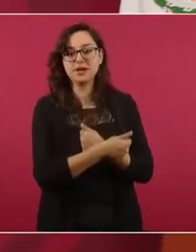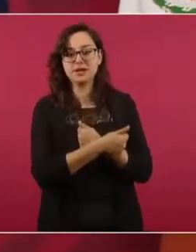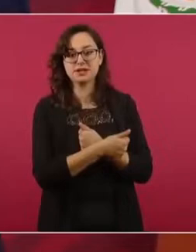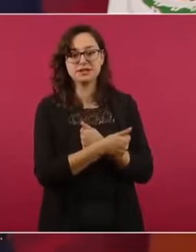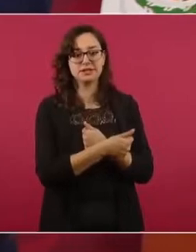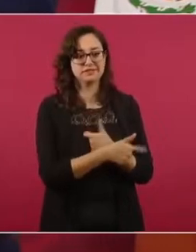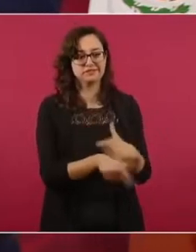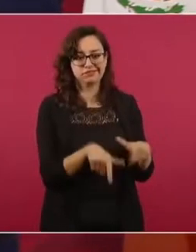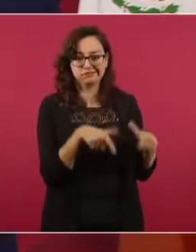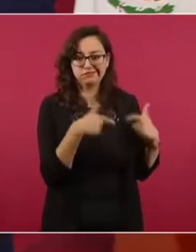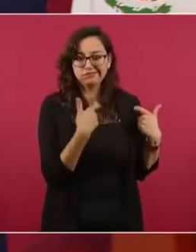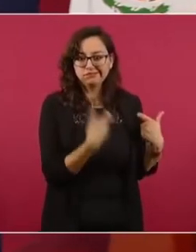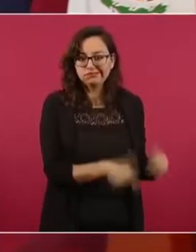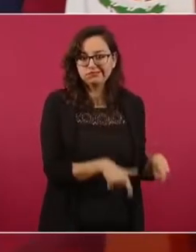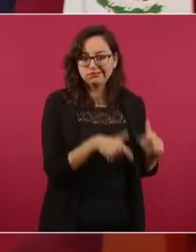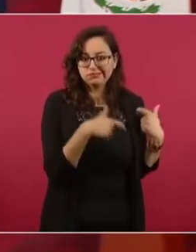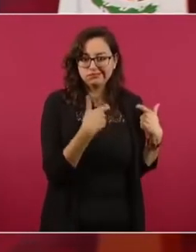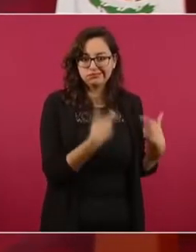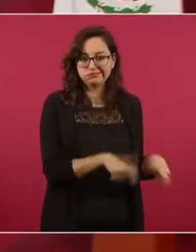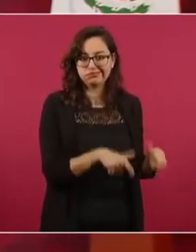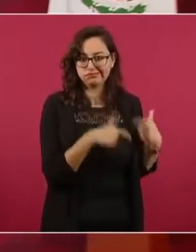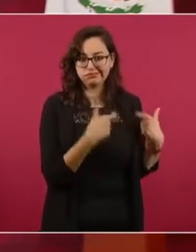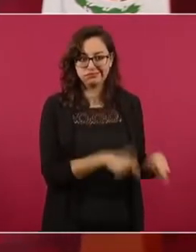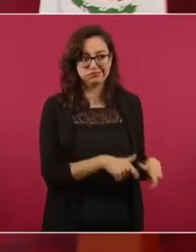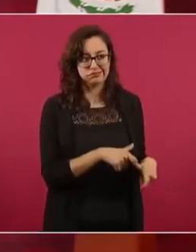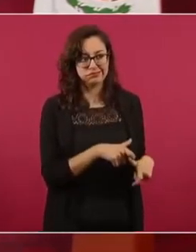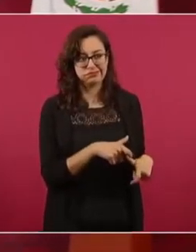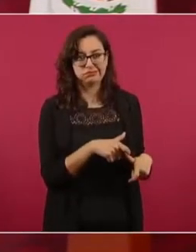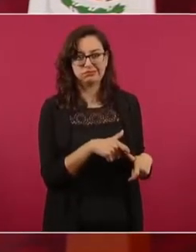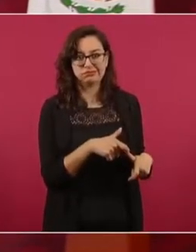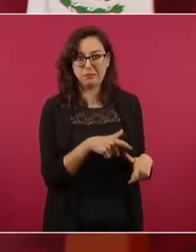los de la punta del cerro,